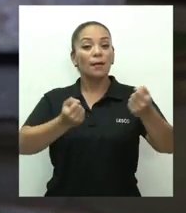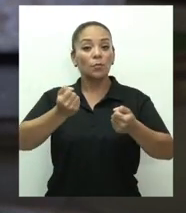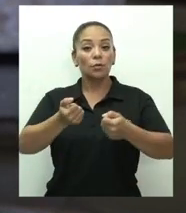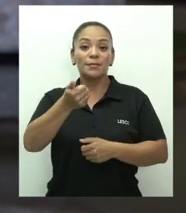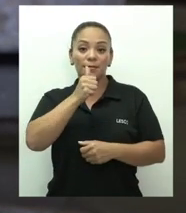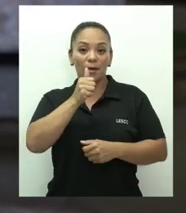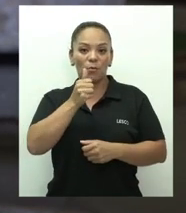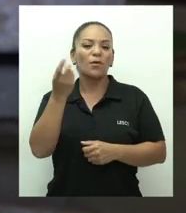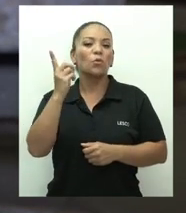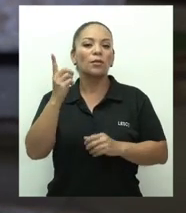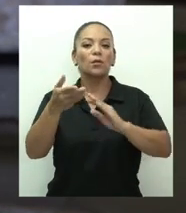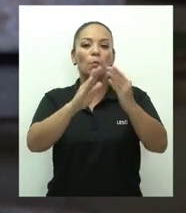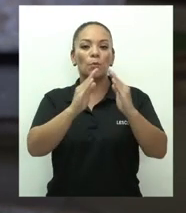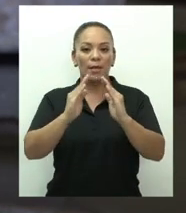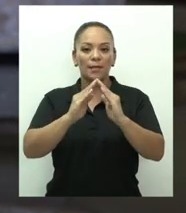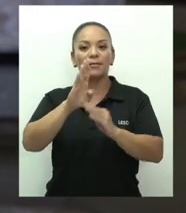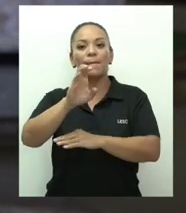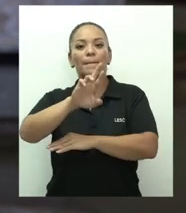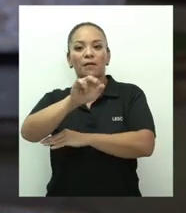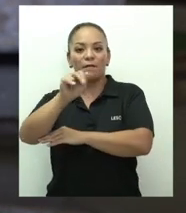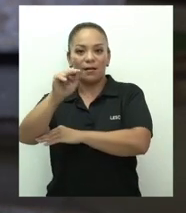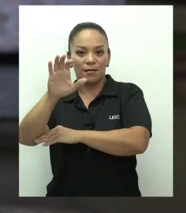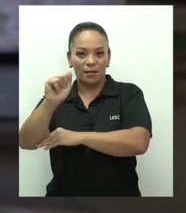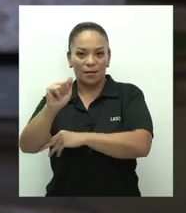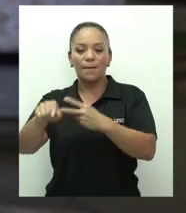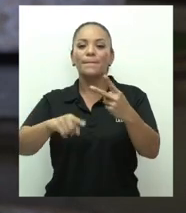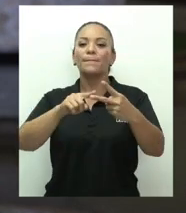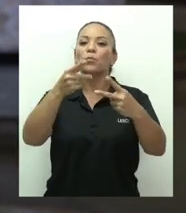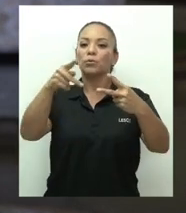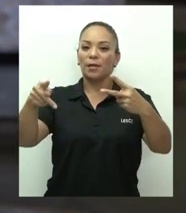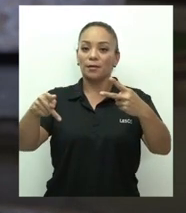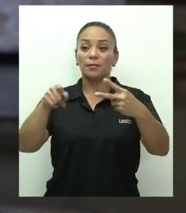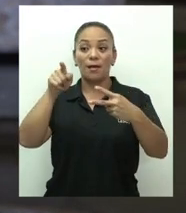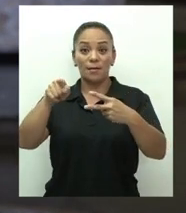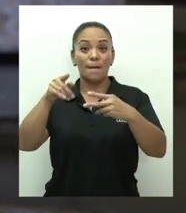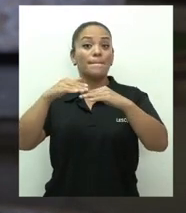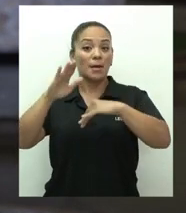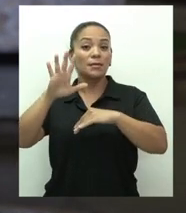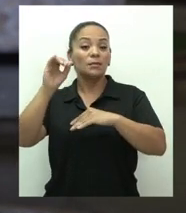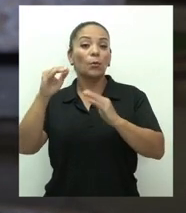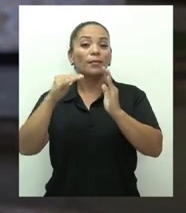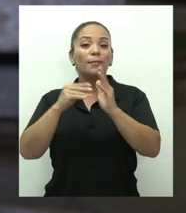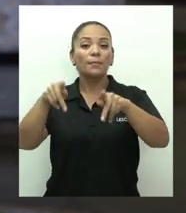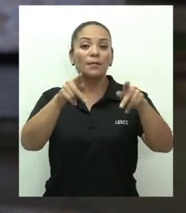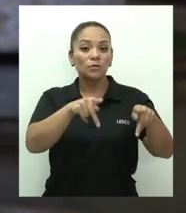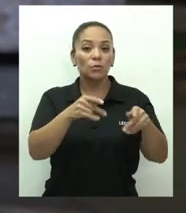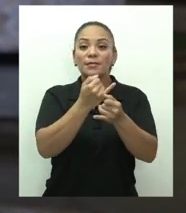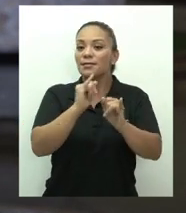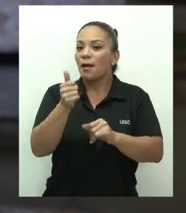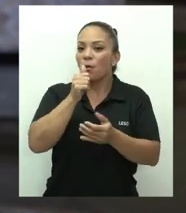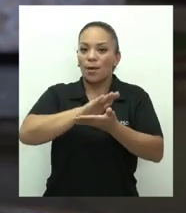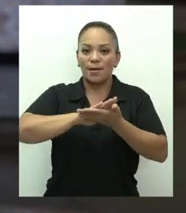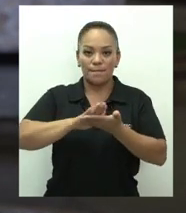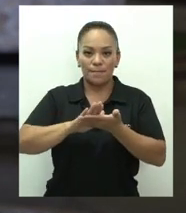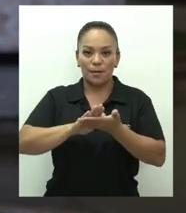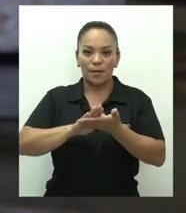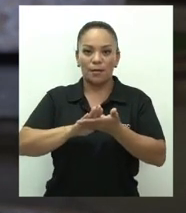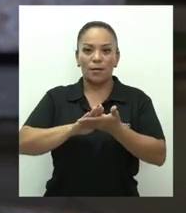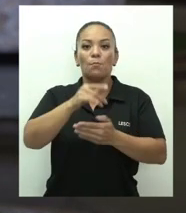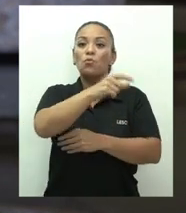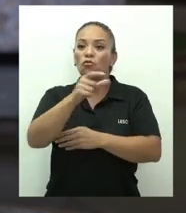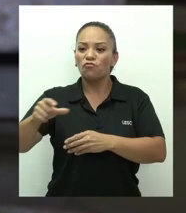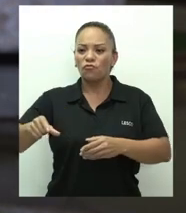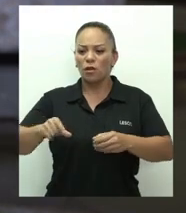de Barranca y Punta Arenas, donde más de 70 mil personas se quedaron sin agua potable por el desbordamiento del río.